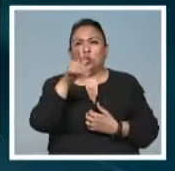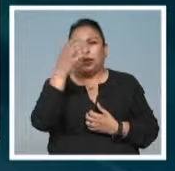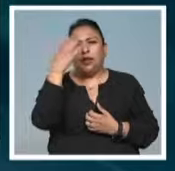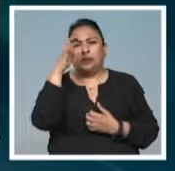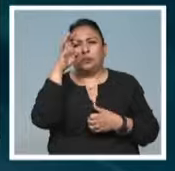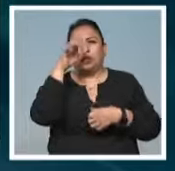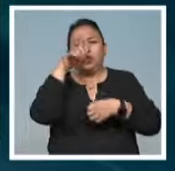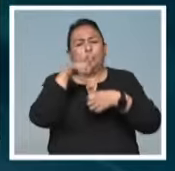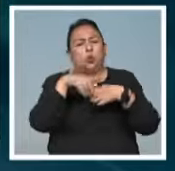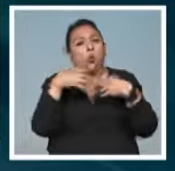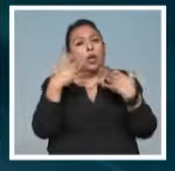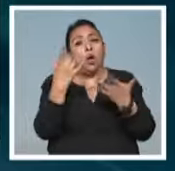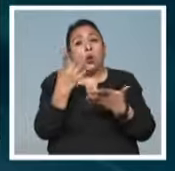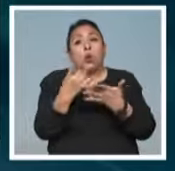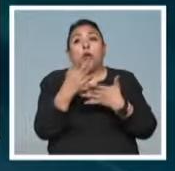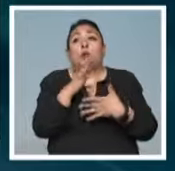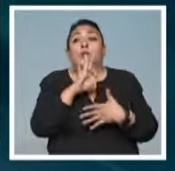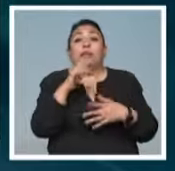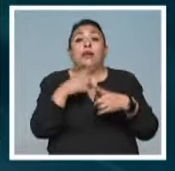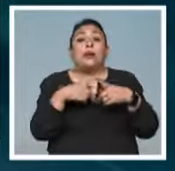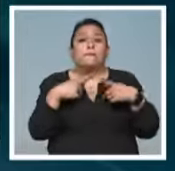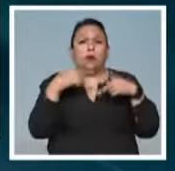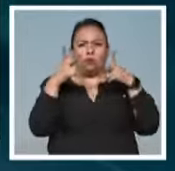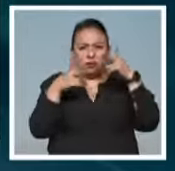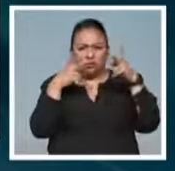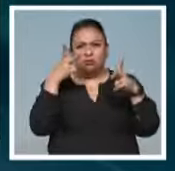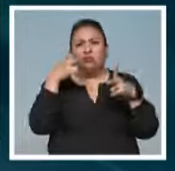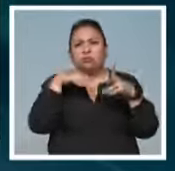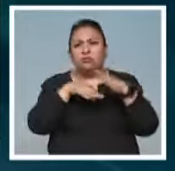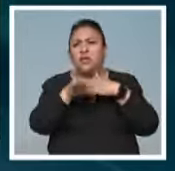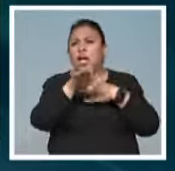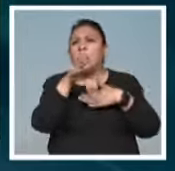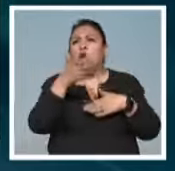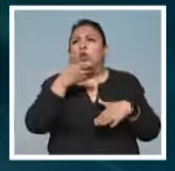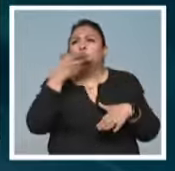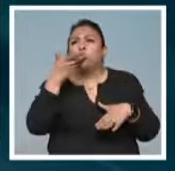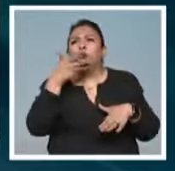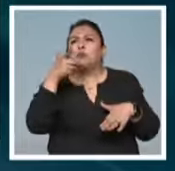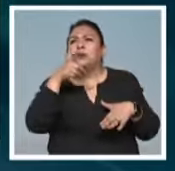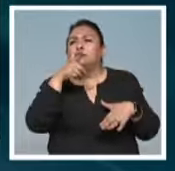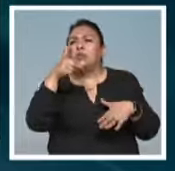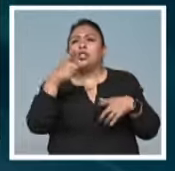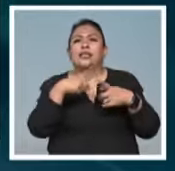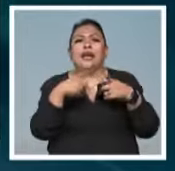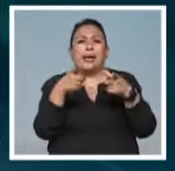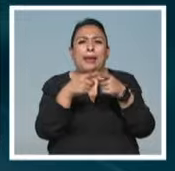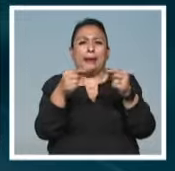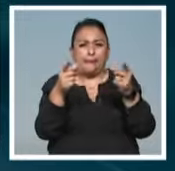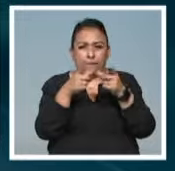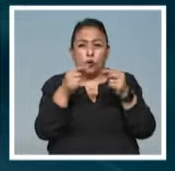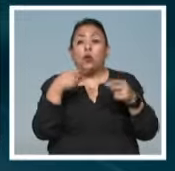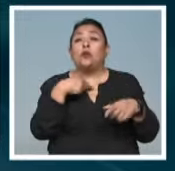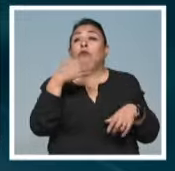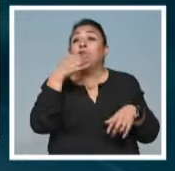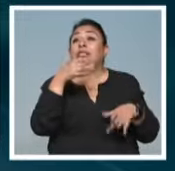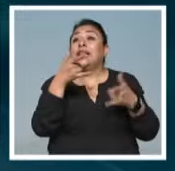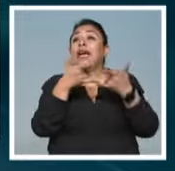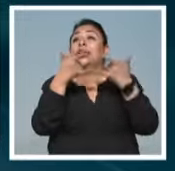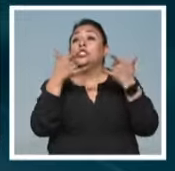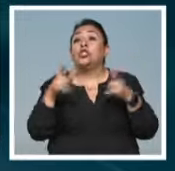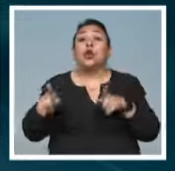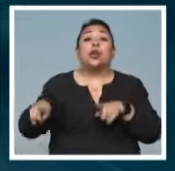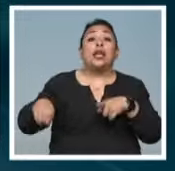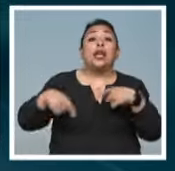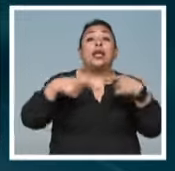cultural inigualable que permite a los visitantes sumergirse en la tradición y espiritualidad de Japón mientras se celebra la historia y